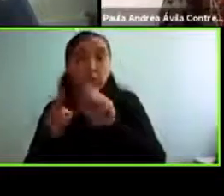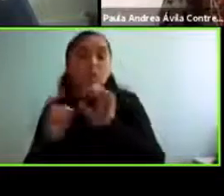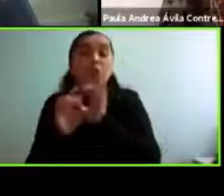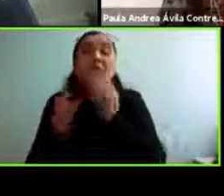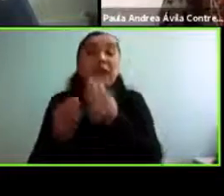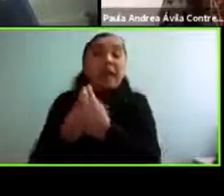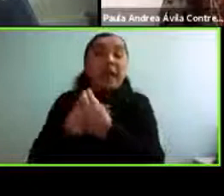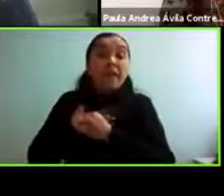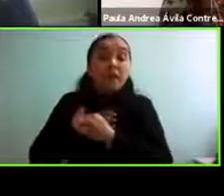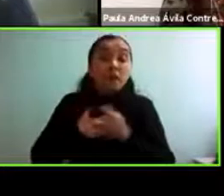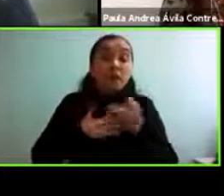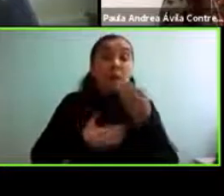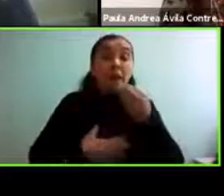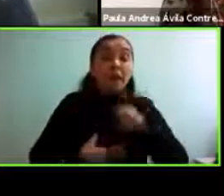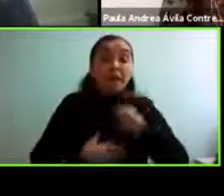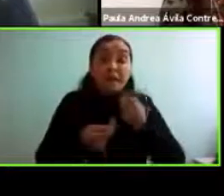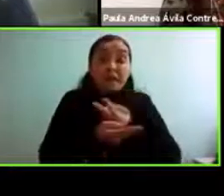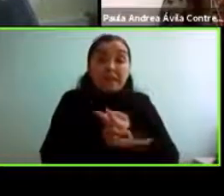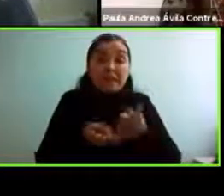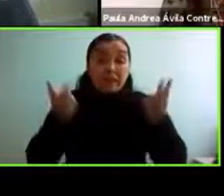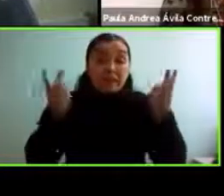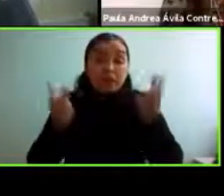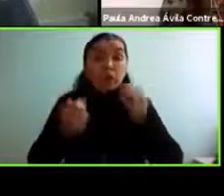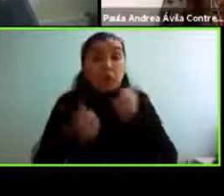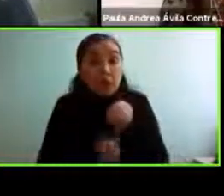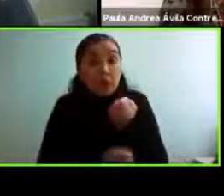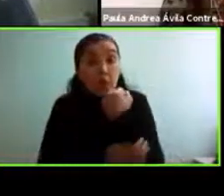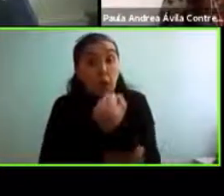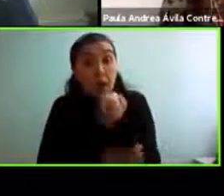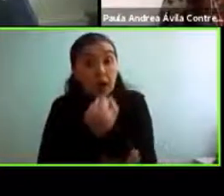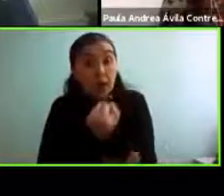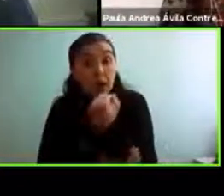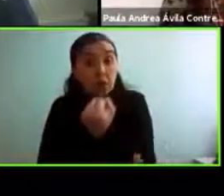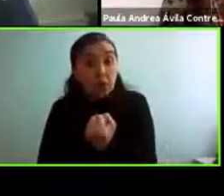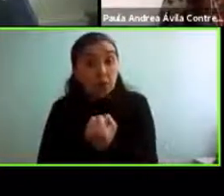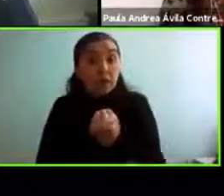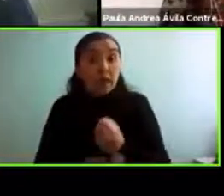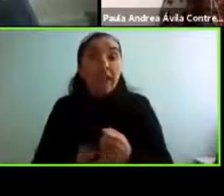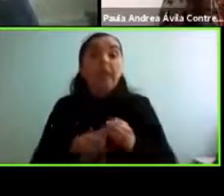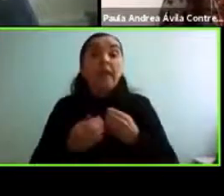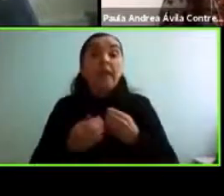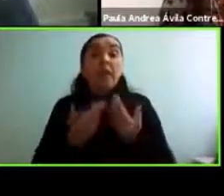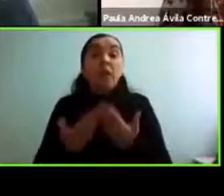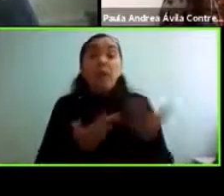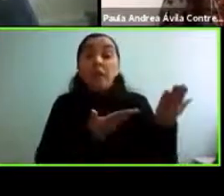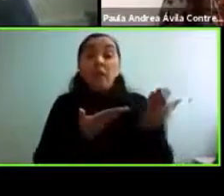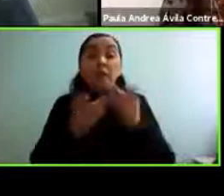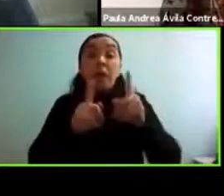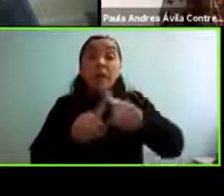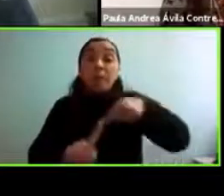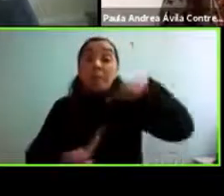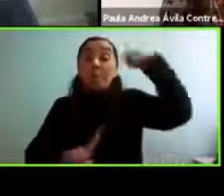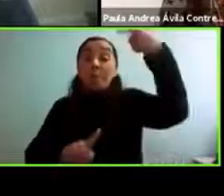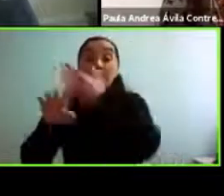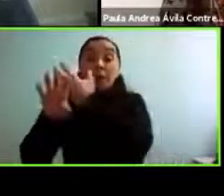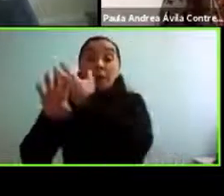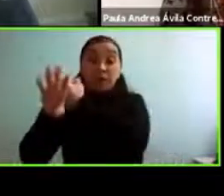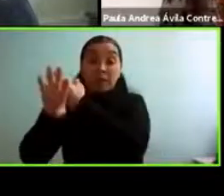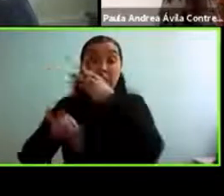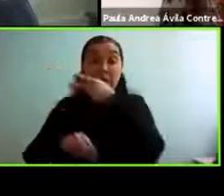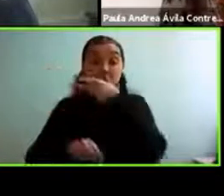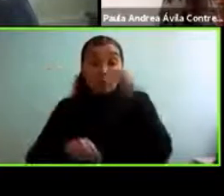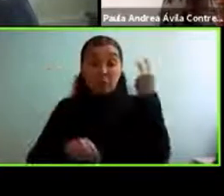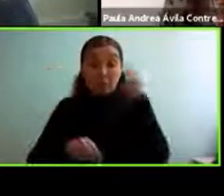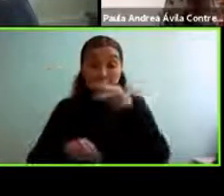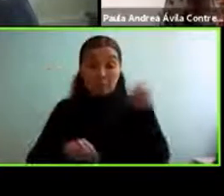avisen a nosotros en el servicio si podemos colaborar con algo y les dejo invitados para el próximo webinar que en dos semanas más y que